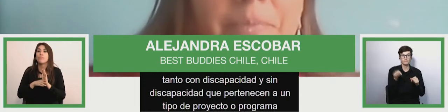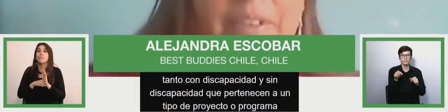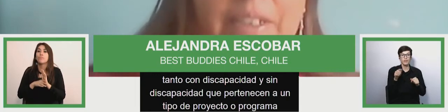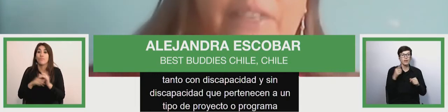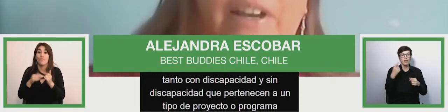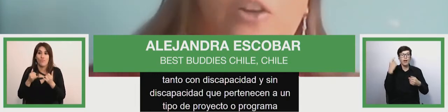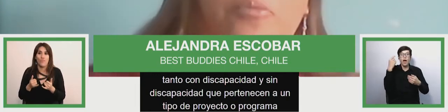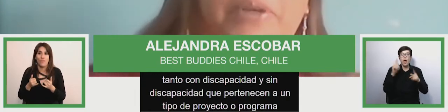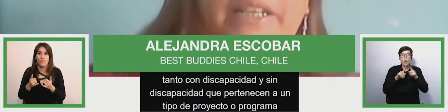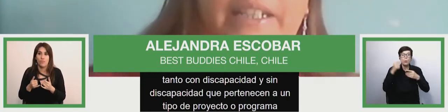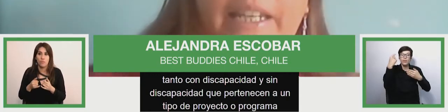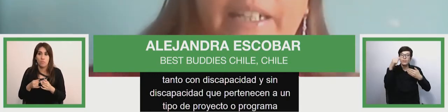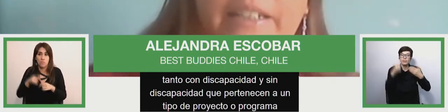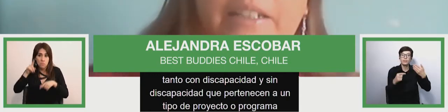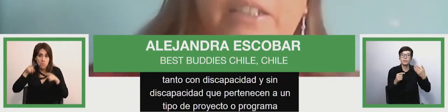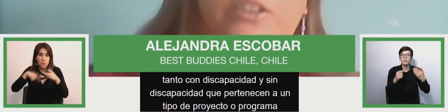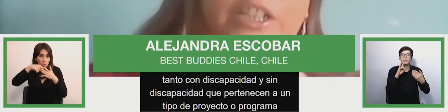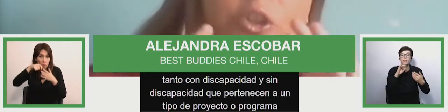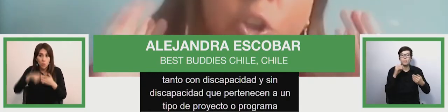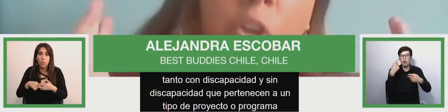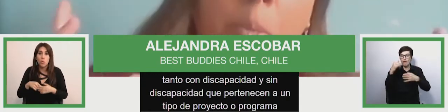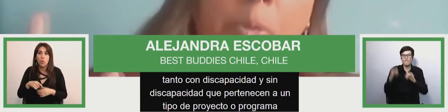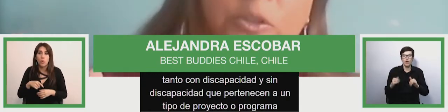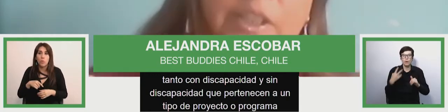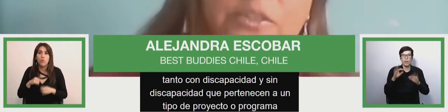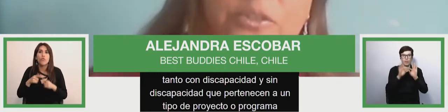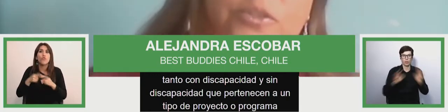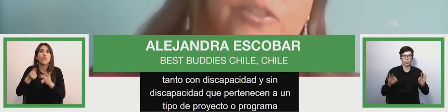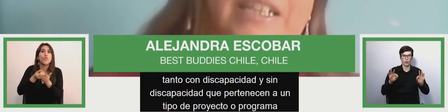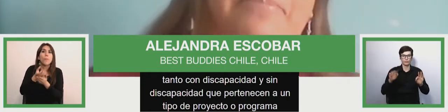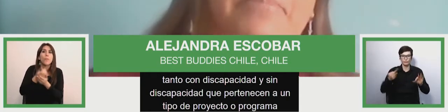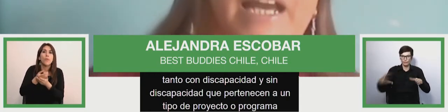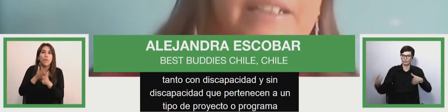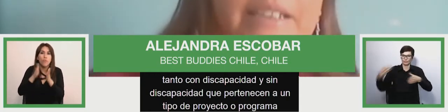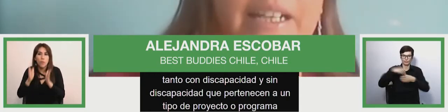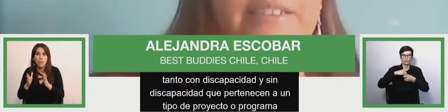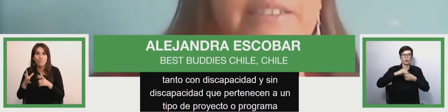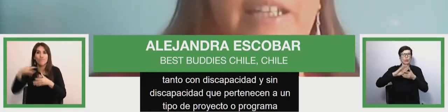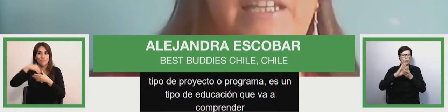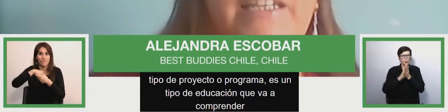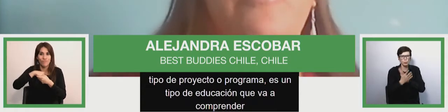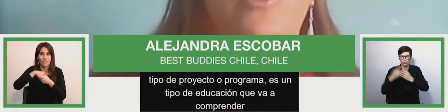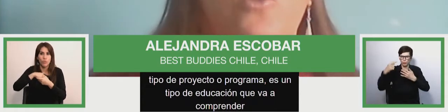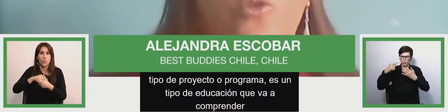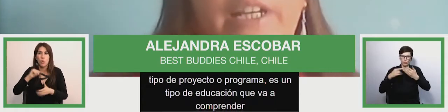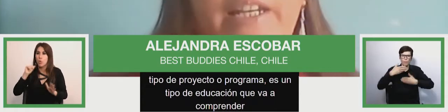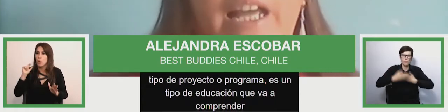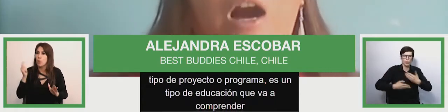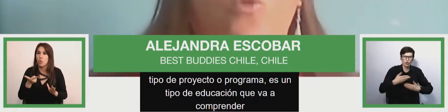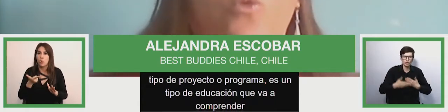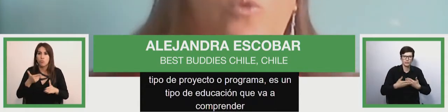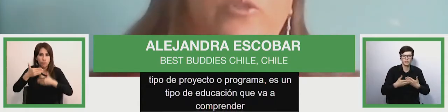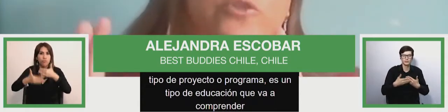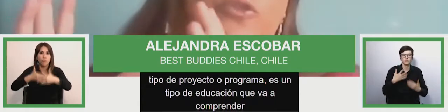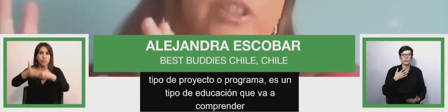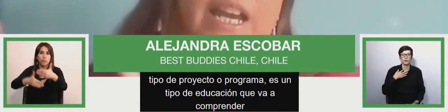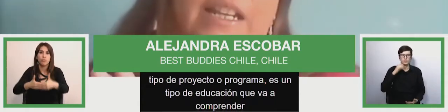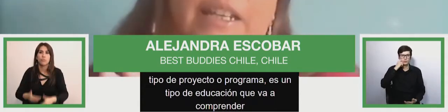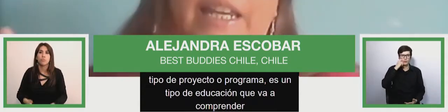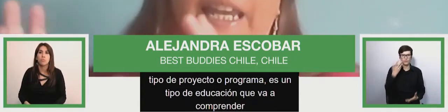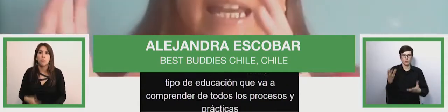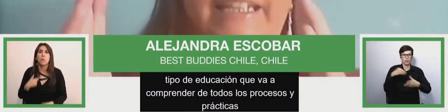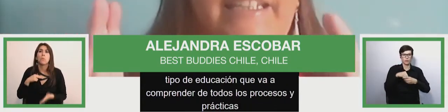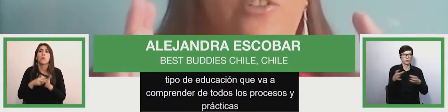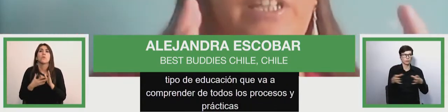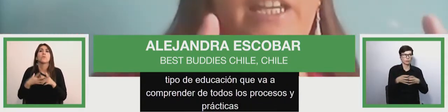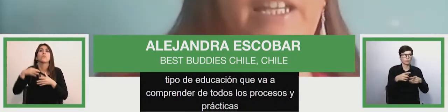que va a comprender de todos los procesos y prácticas que involucren a un grupo social